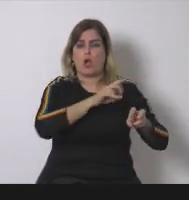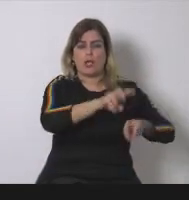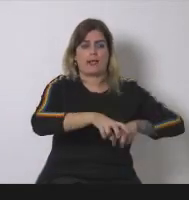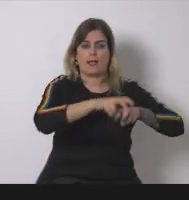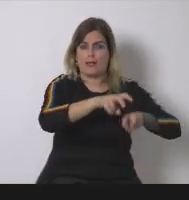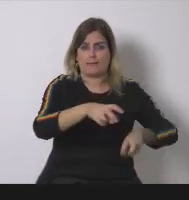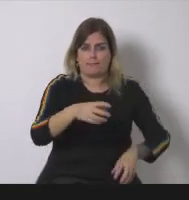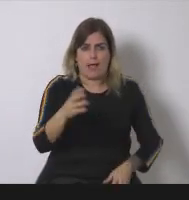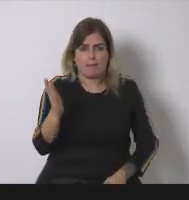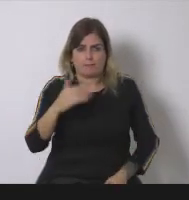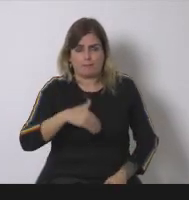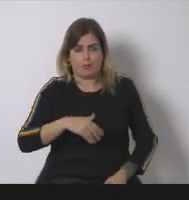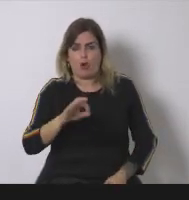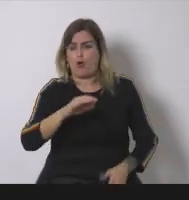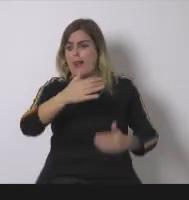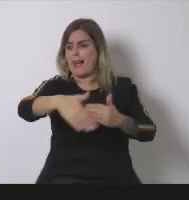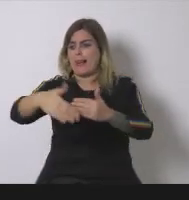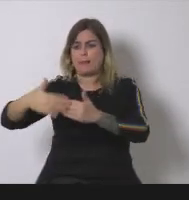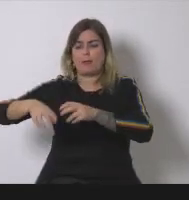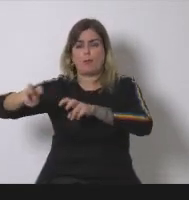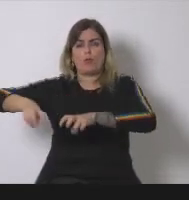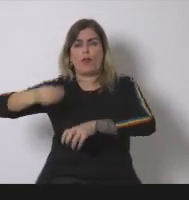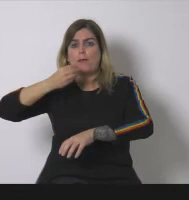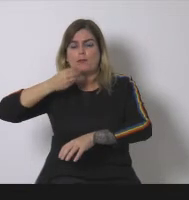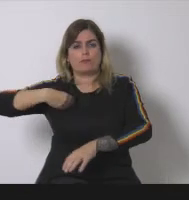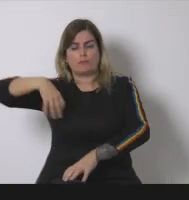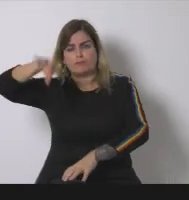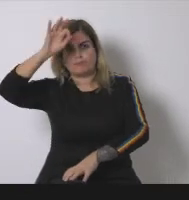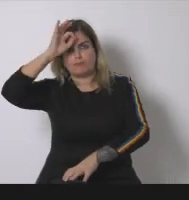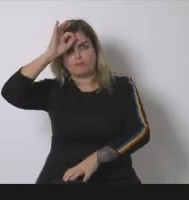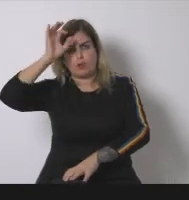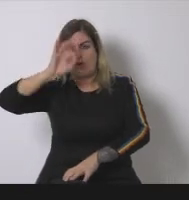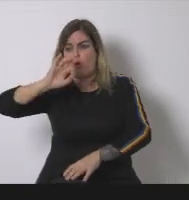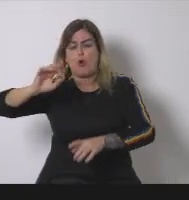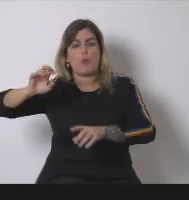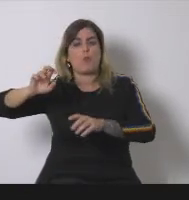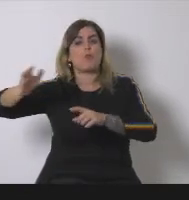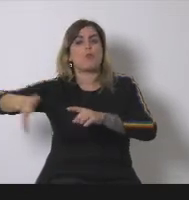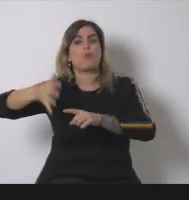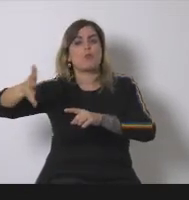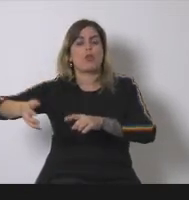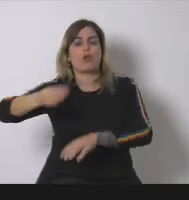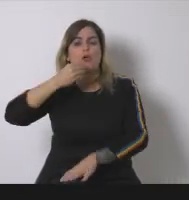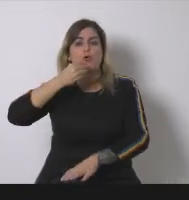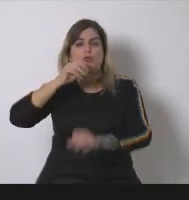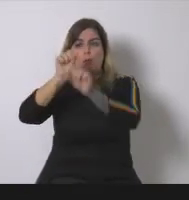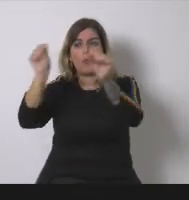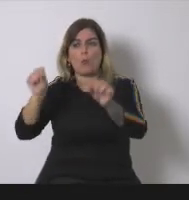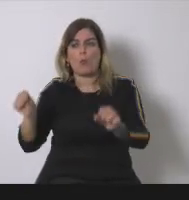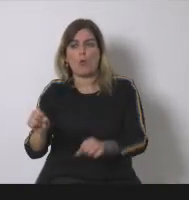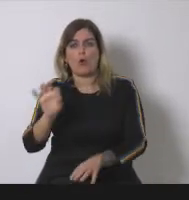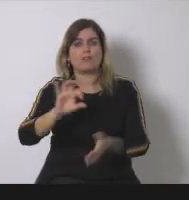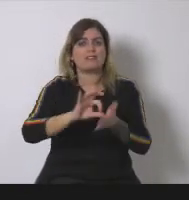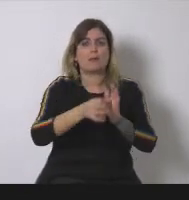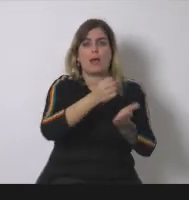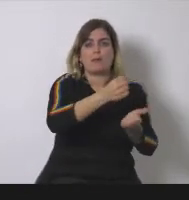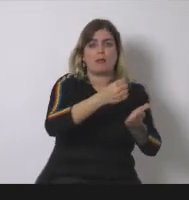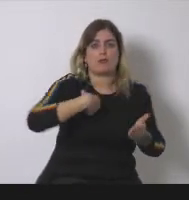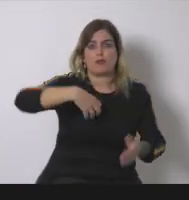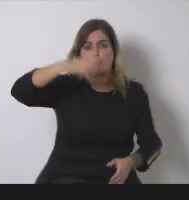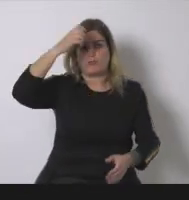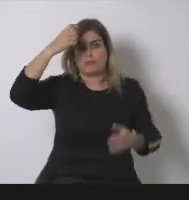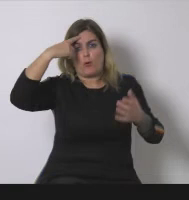o del modelo incluso de producción y consumo o del sistema capitalista porque solo soy ingeniero entonces no sé